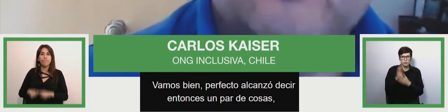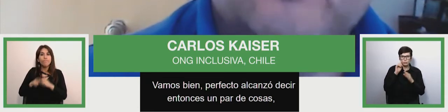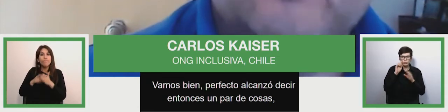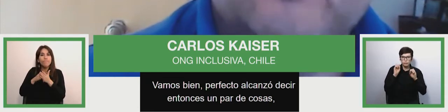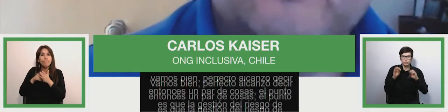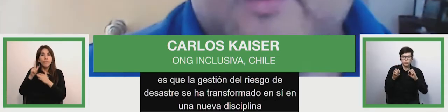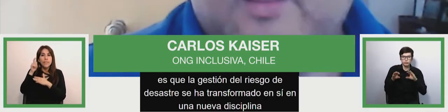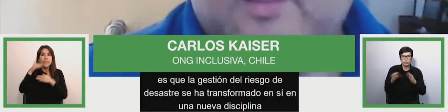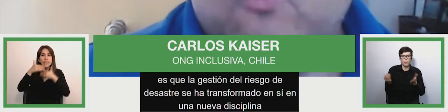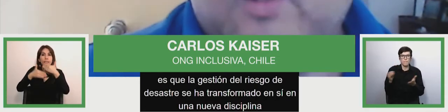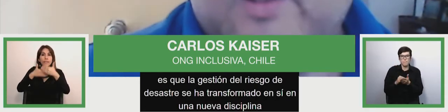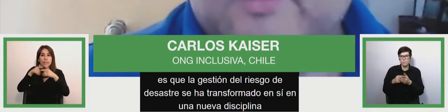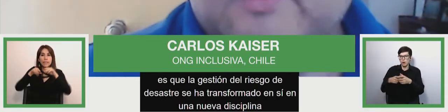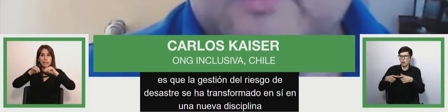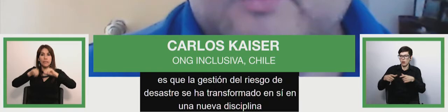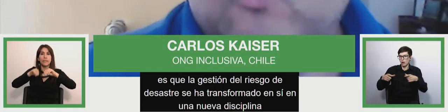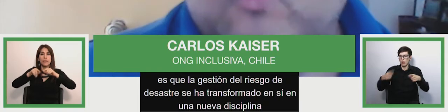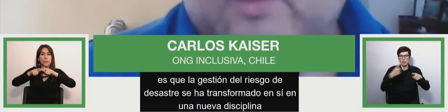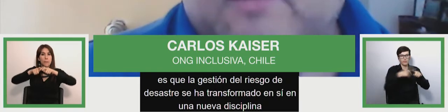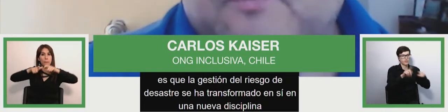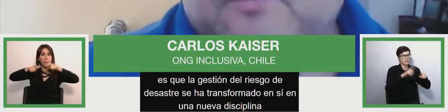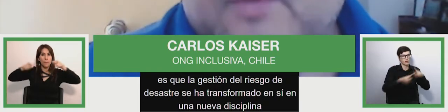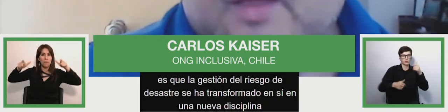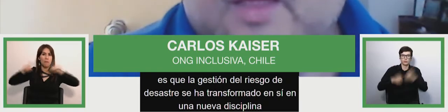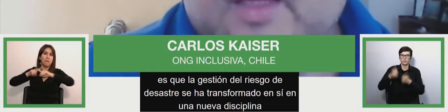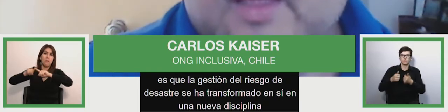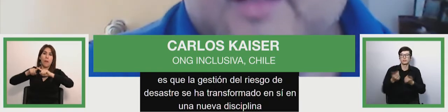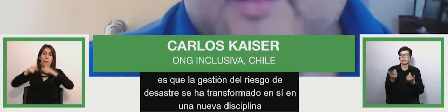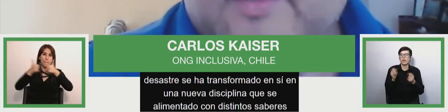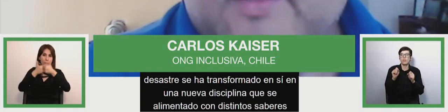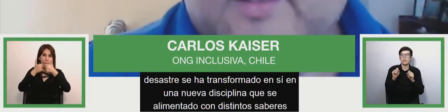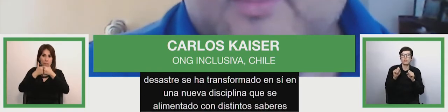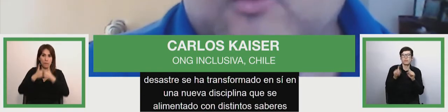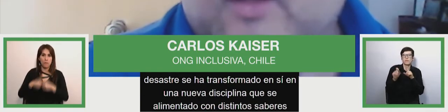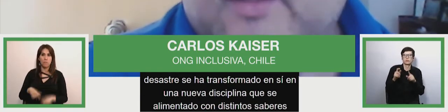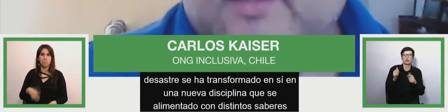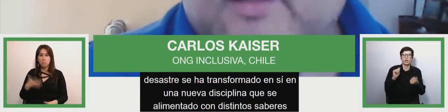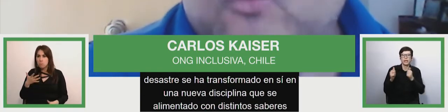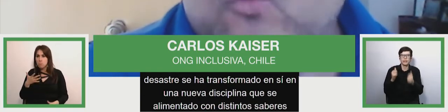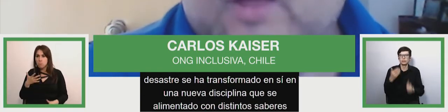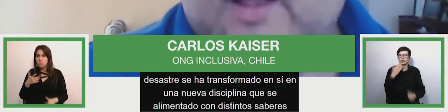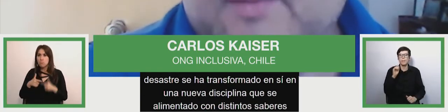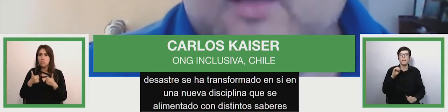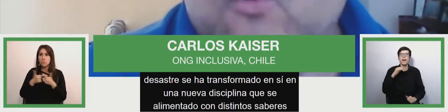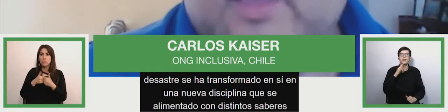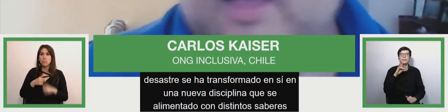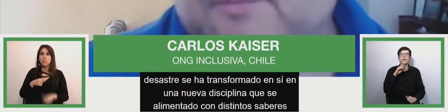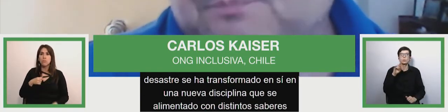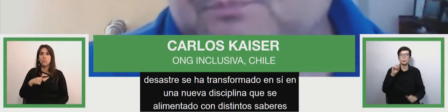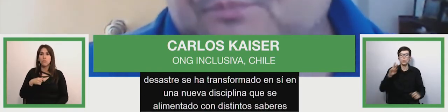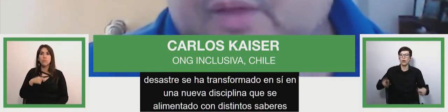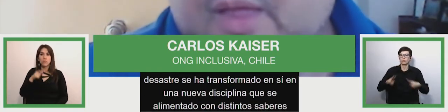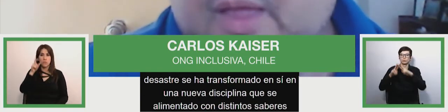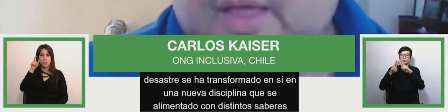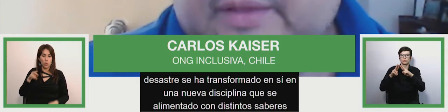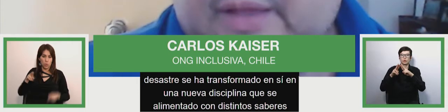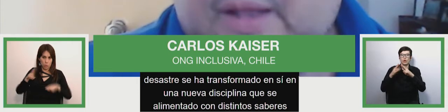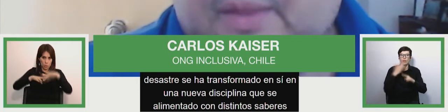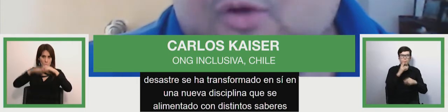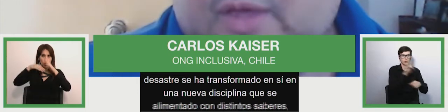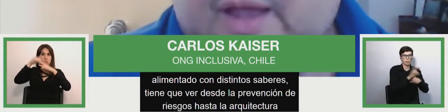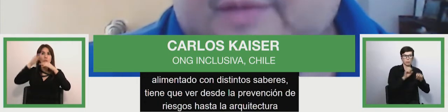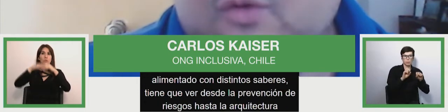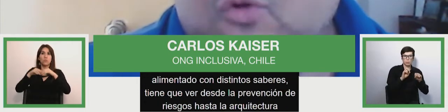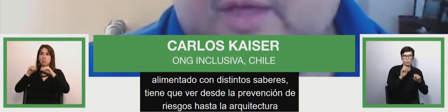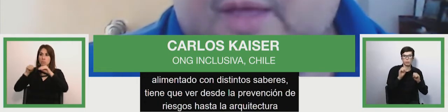con distintos saberes tiene que ver desde la prevención del riesgo a la arquitectura desde la arquitectura a la pedagogía de la